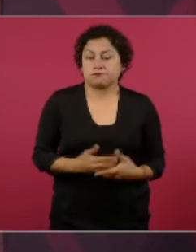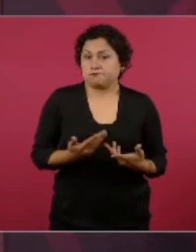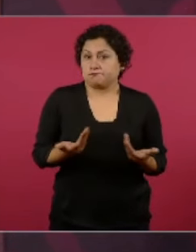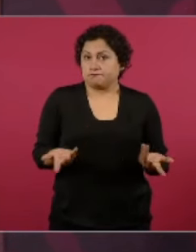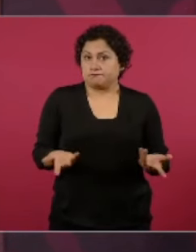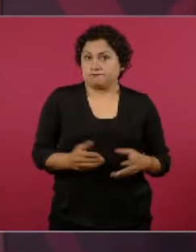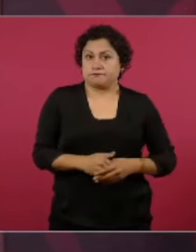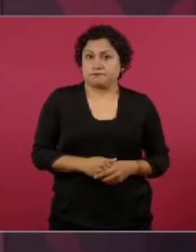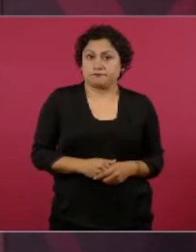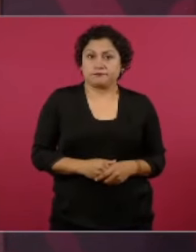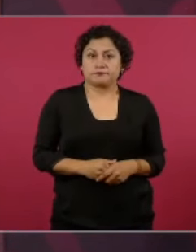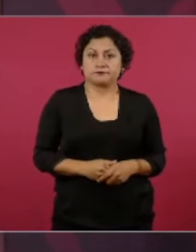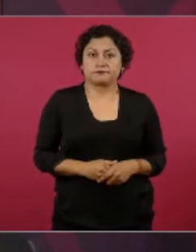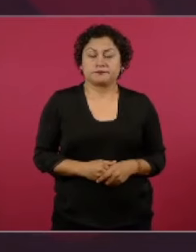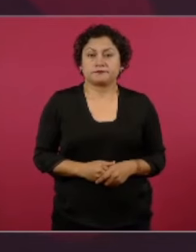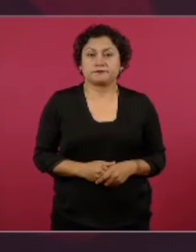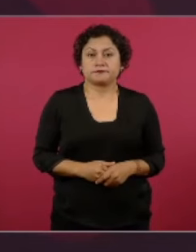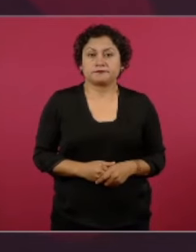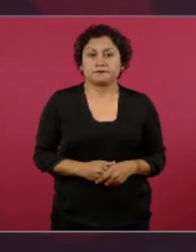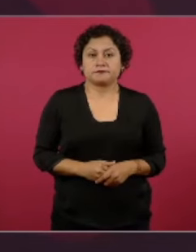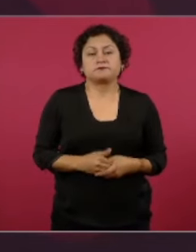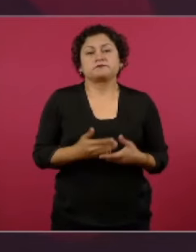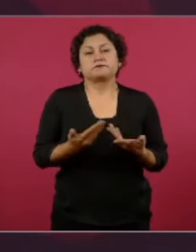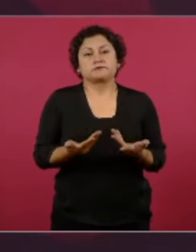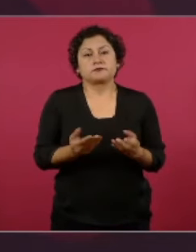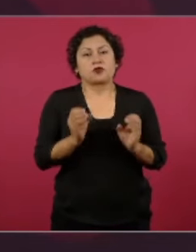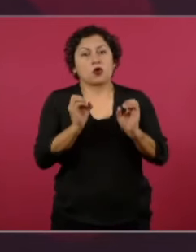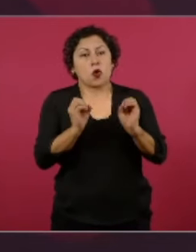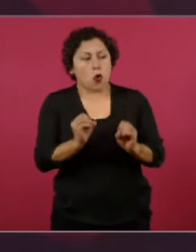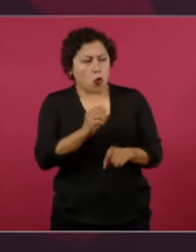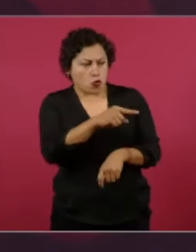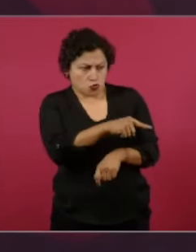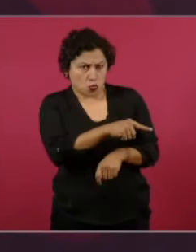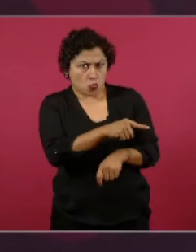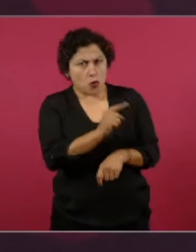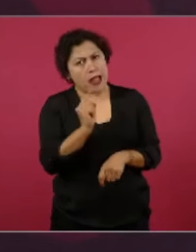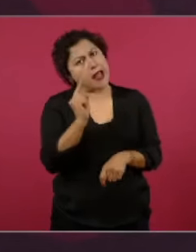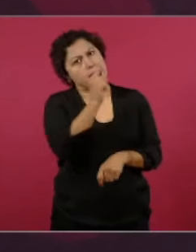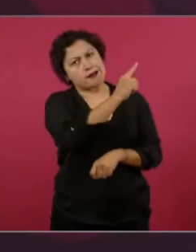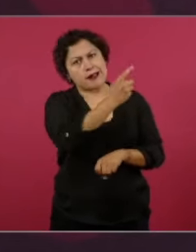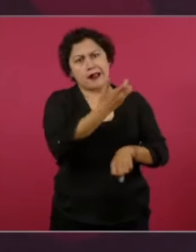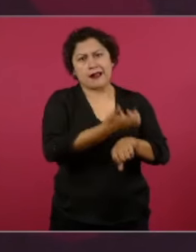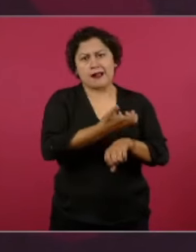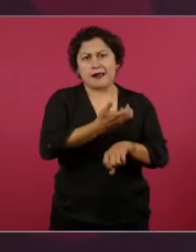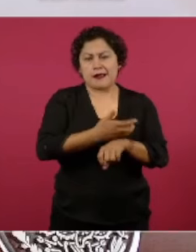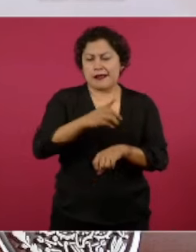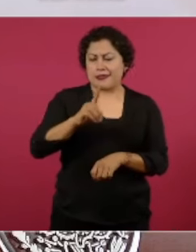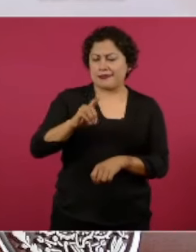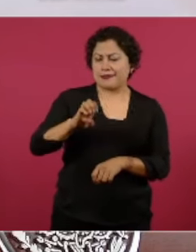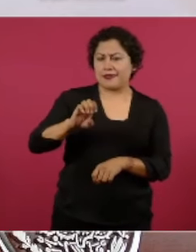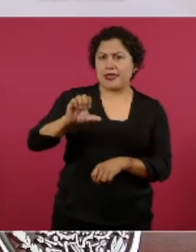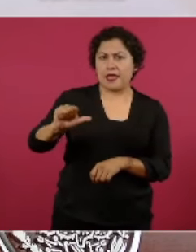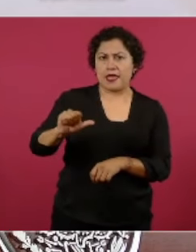que le pida a sus amigos de la DEA la información,